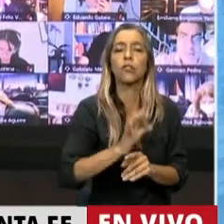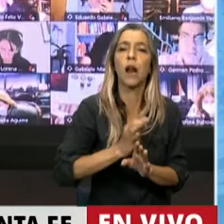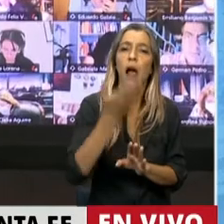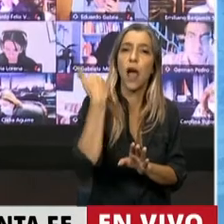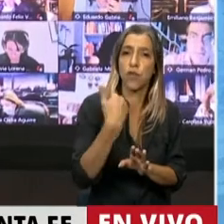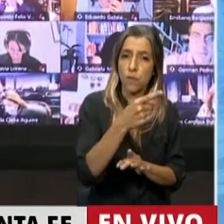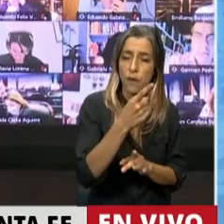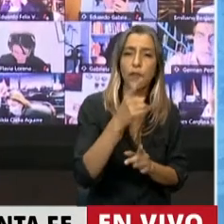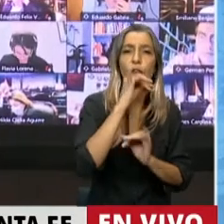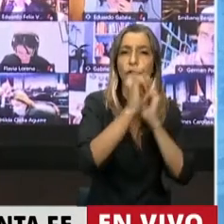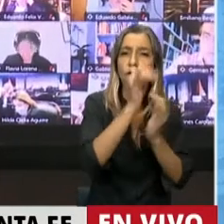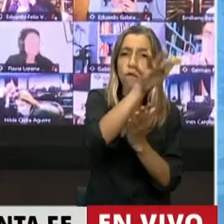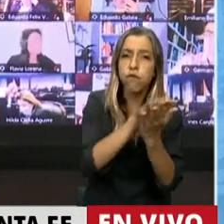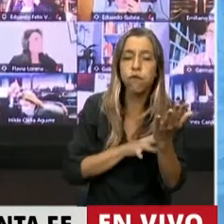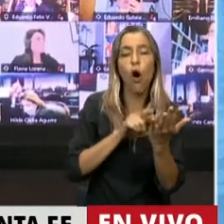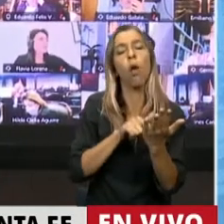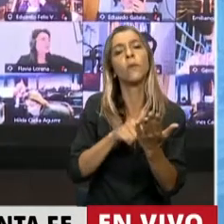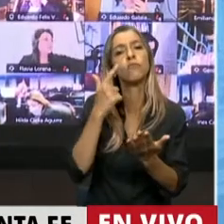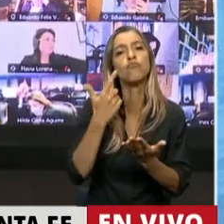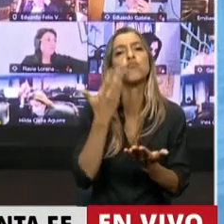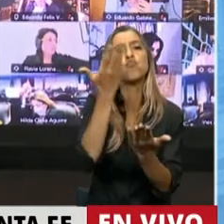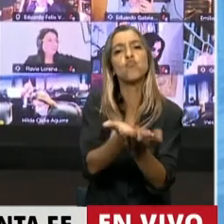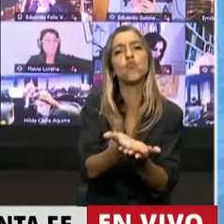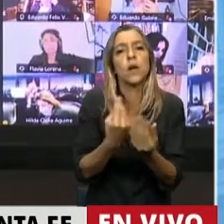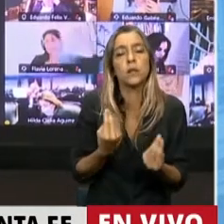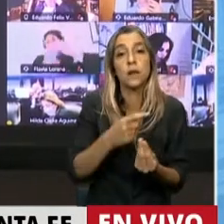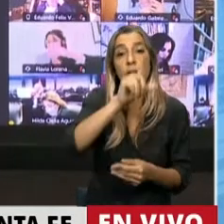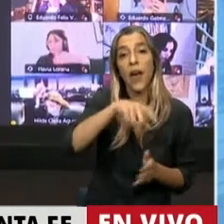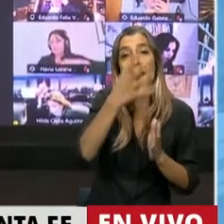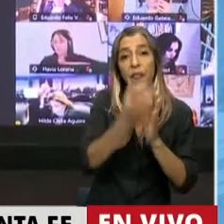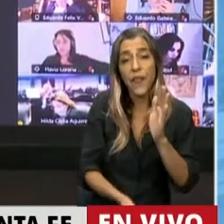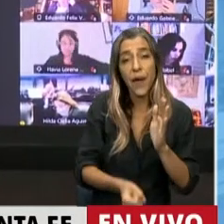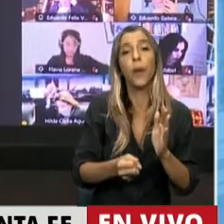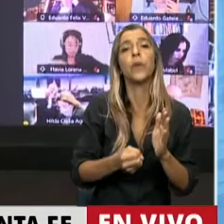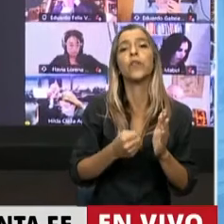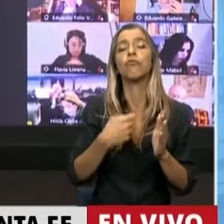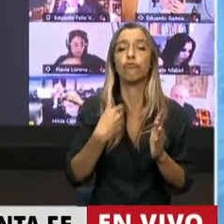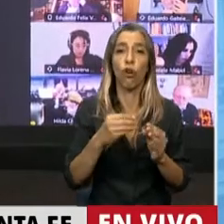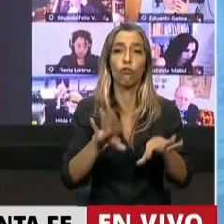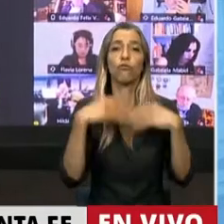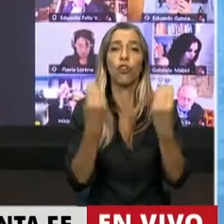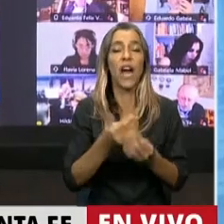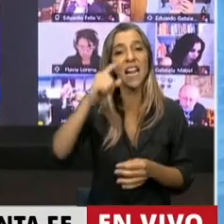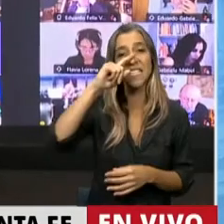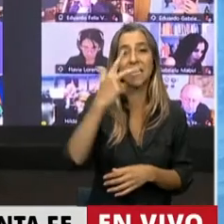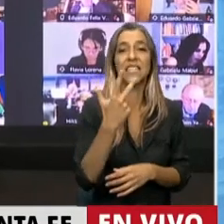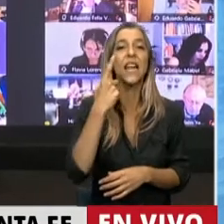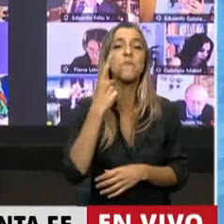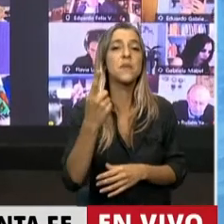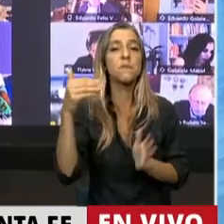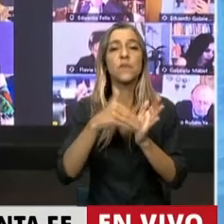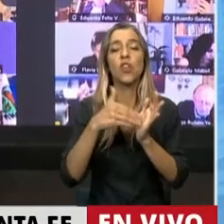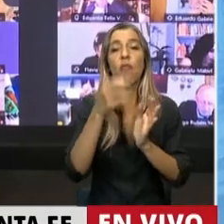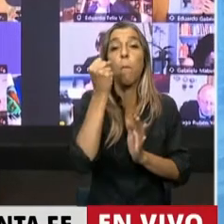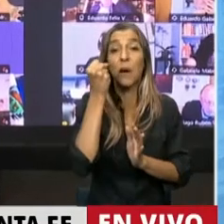Estableció que con compra, con tarjeta de débito, se llegó a facturar por mes 73 mil millones de pesos. No